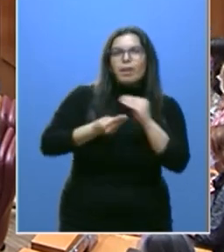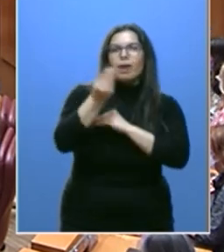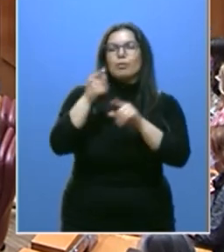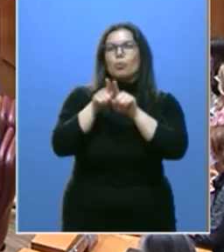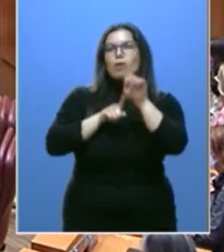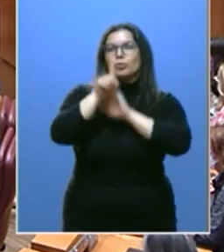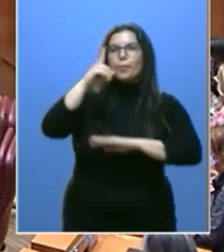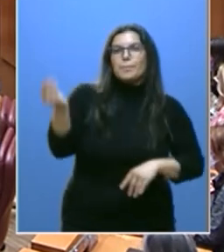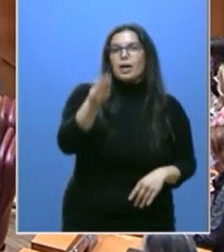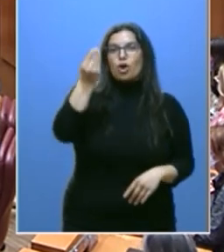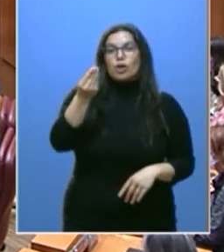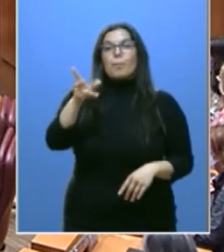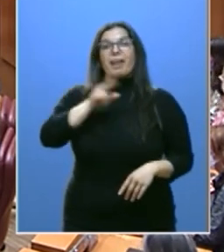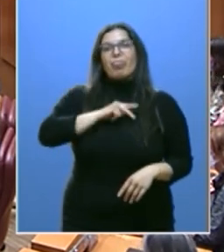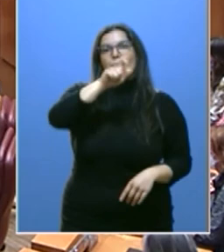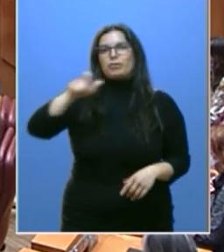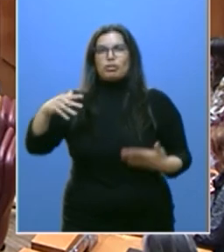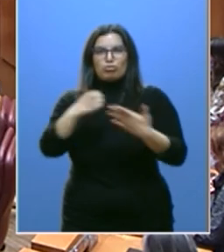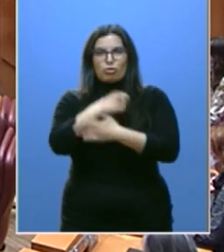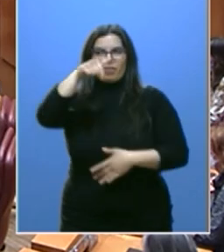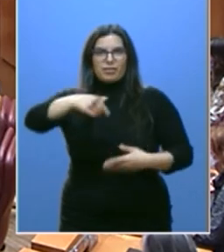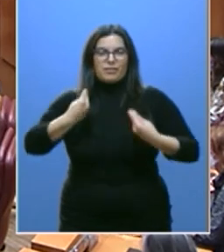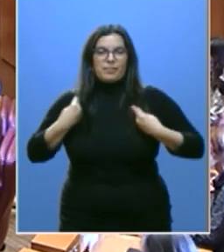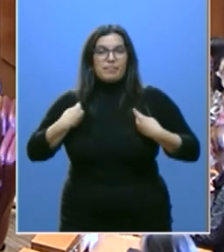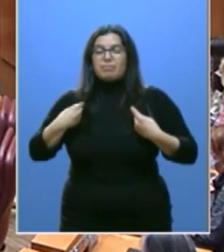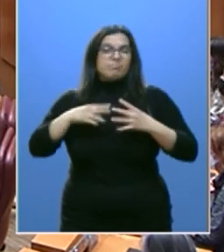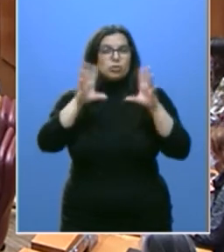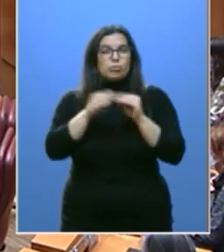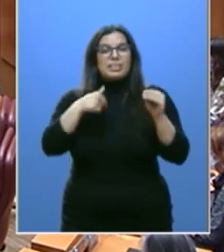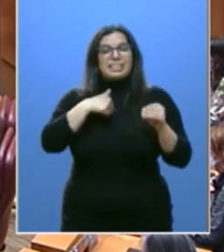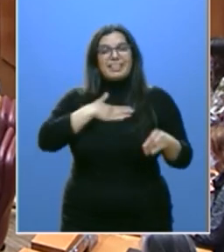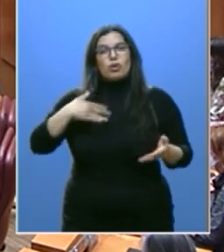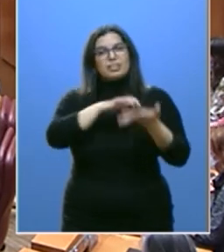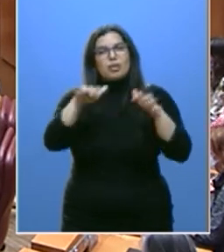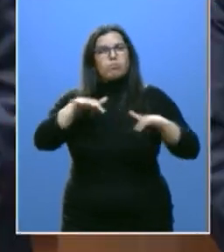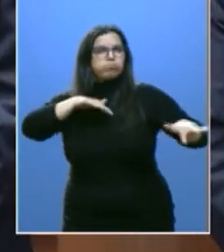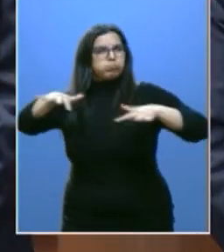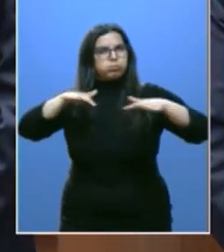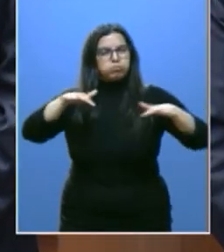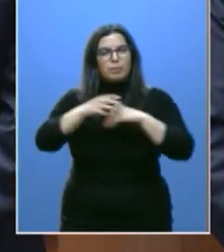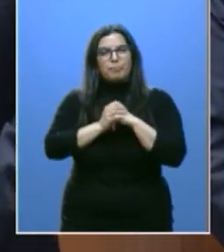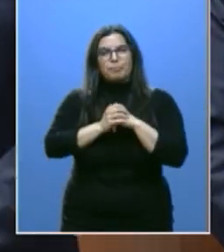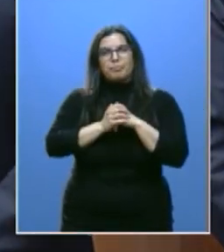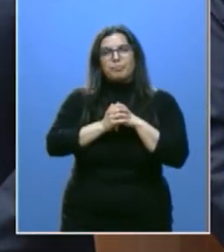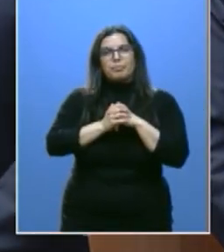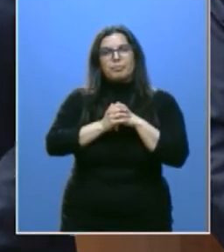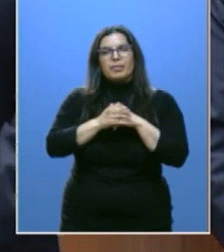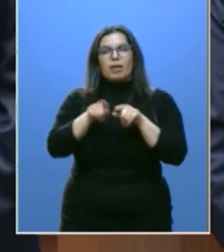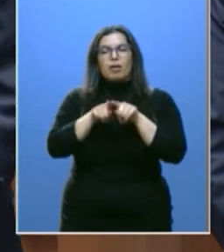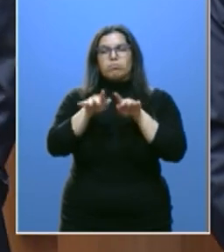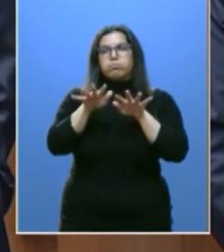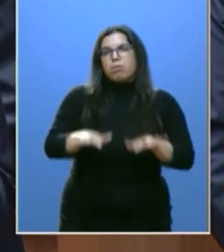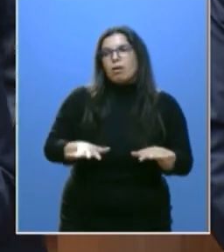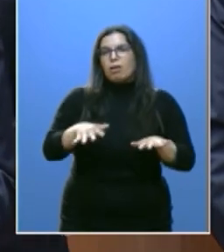las personas que aquí viven. Ante todo, quiero una Castilla y León activa, lejos de los tópicos de la pasividad